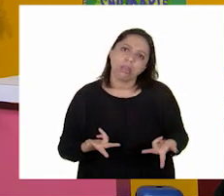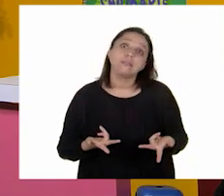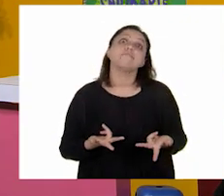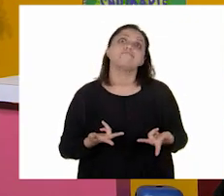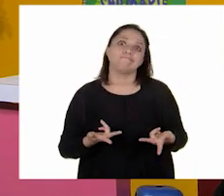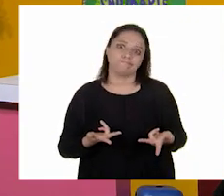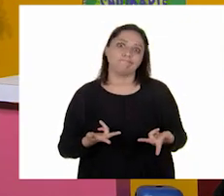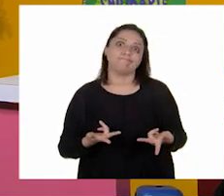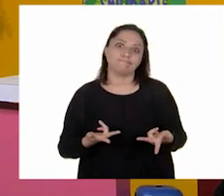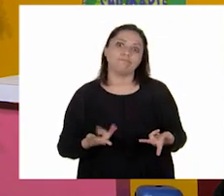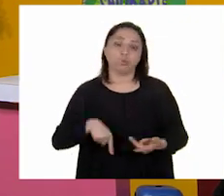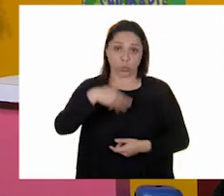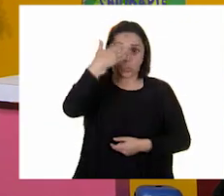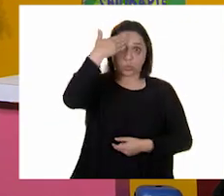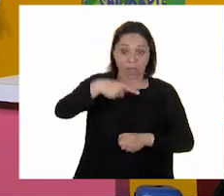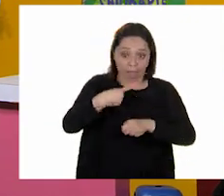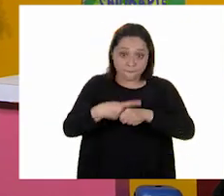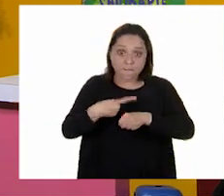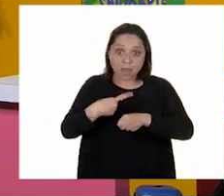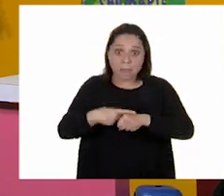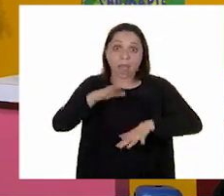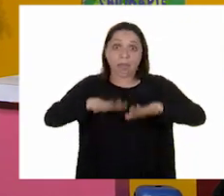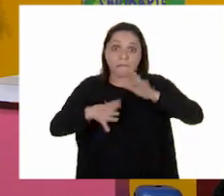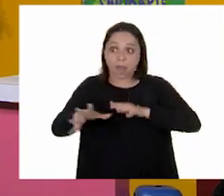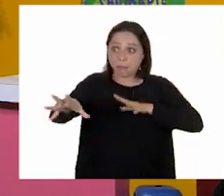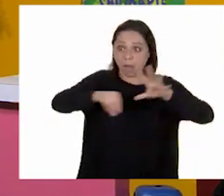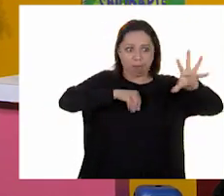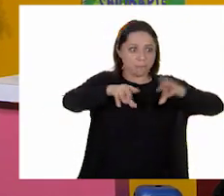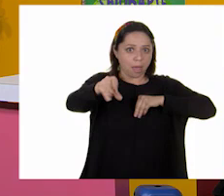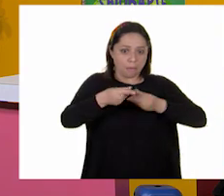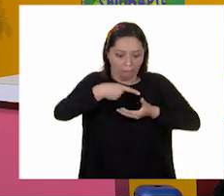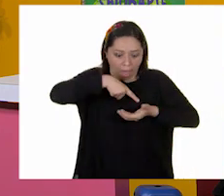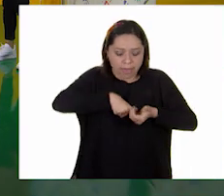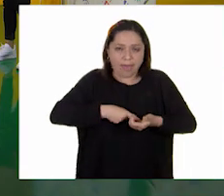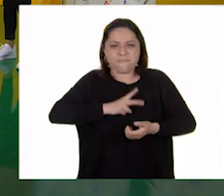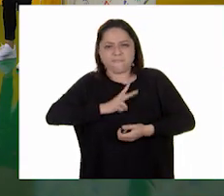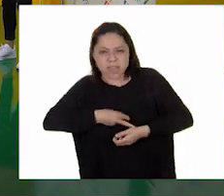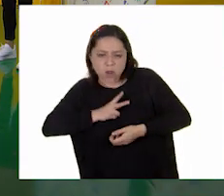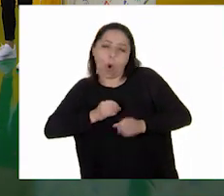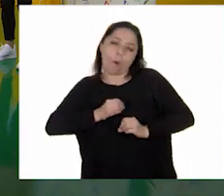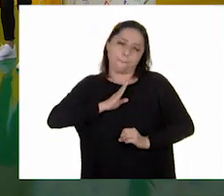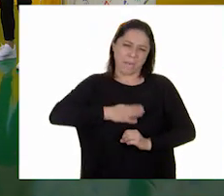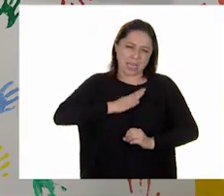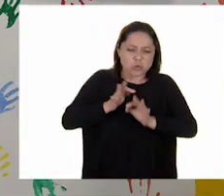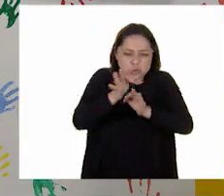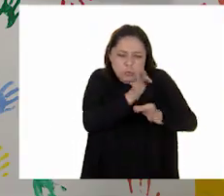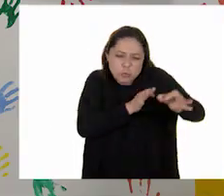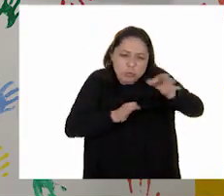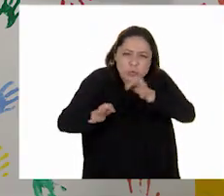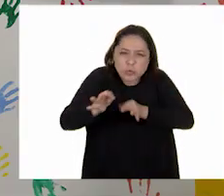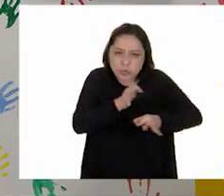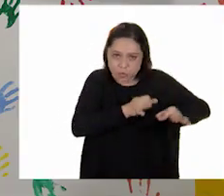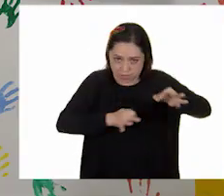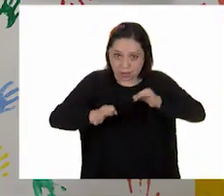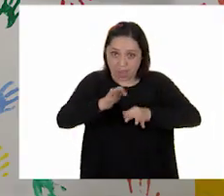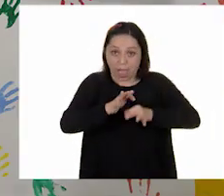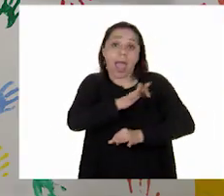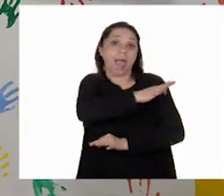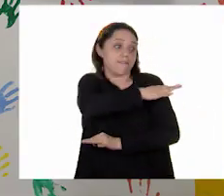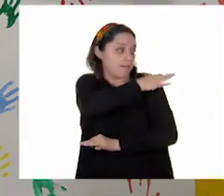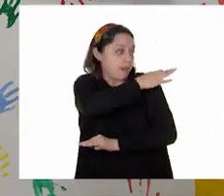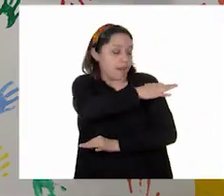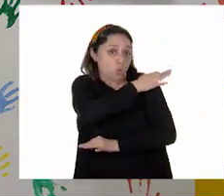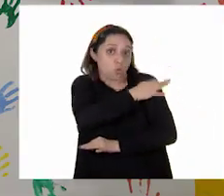las enfermedades se pueden transmitir por virus o por bacterias? Sí. Y las vacunas, pues son